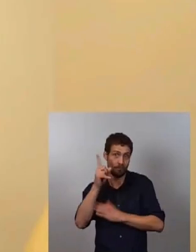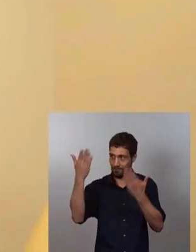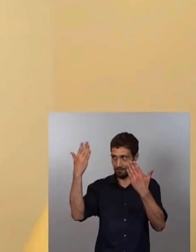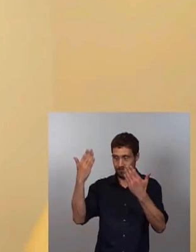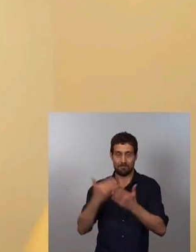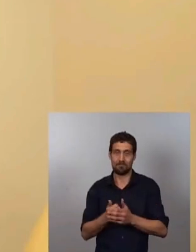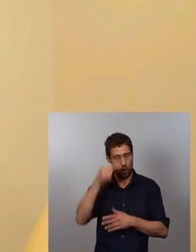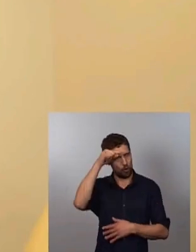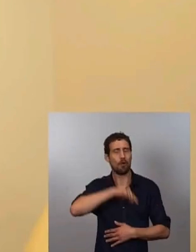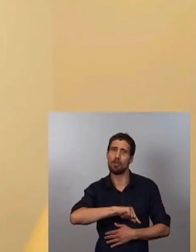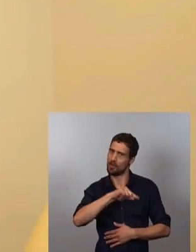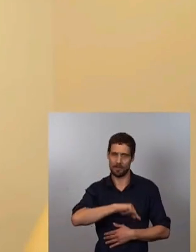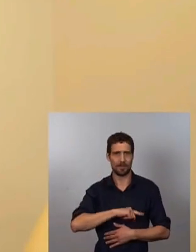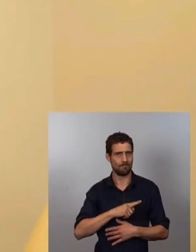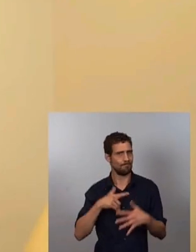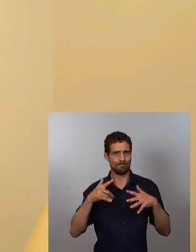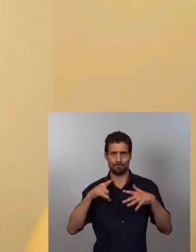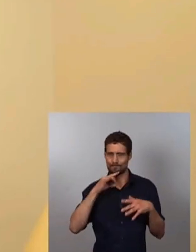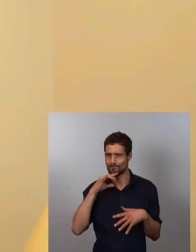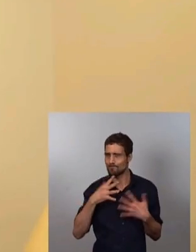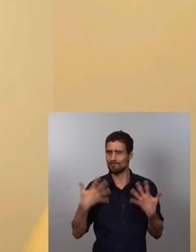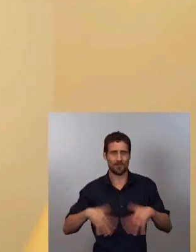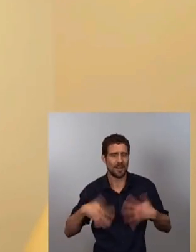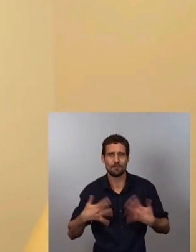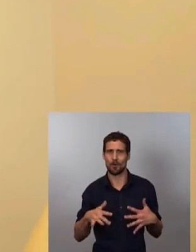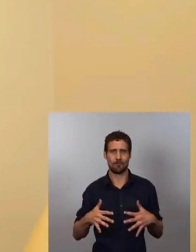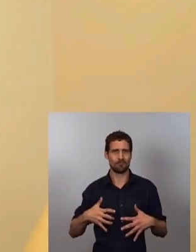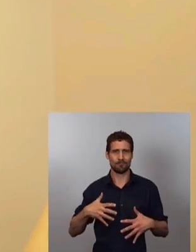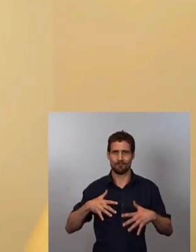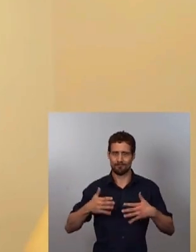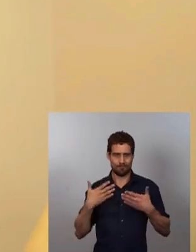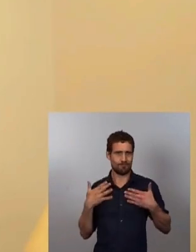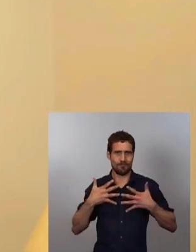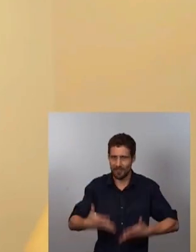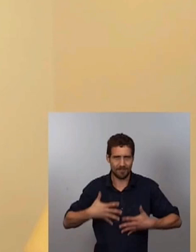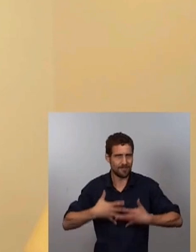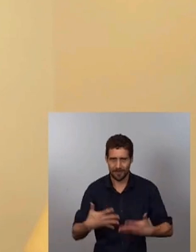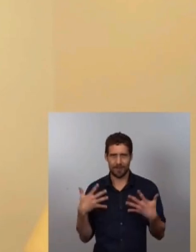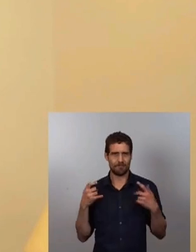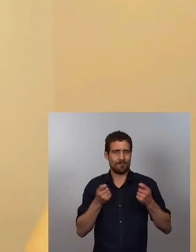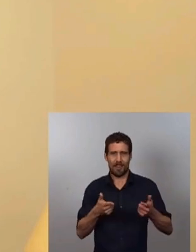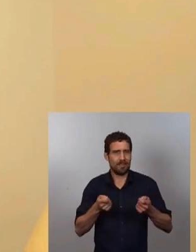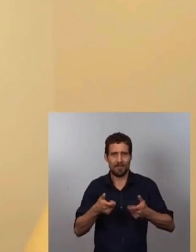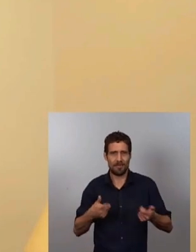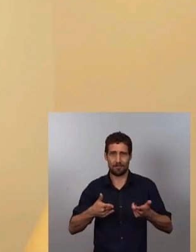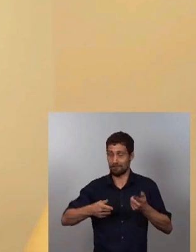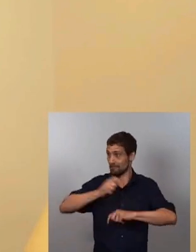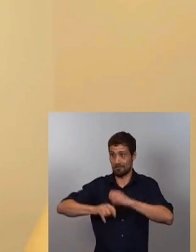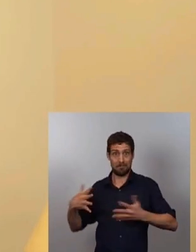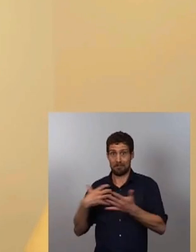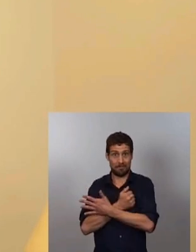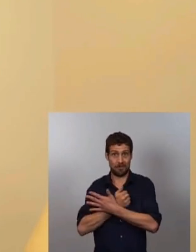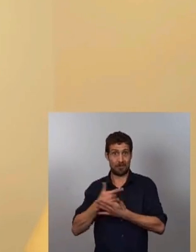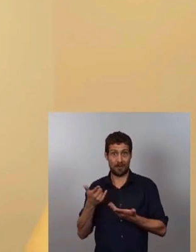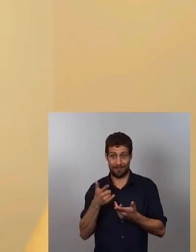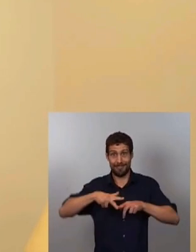Soy plenamente consciente del entusiasmo, de la entrega con la que las federaciones habéis trabajado para hacer realidad esta nueva